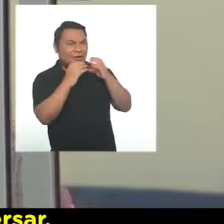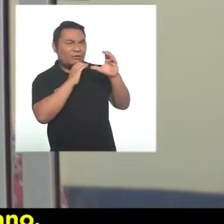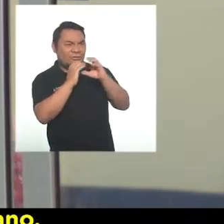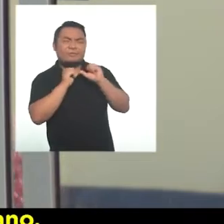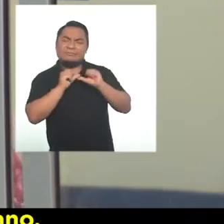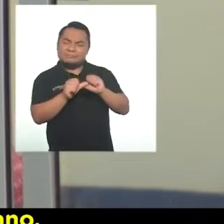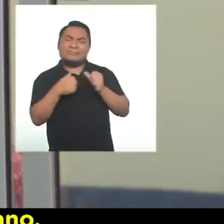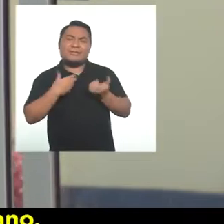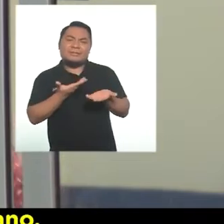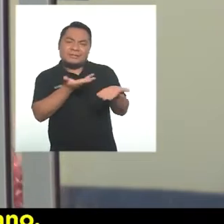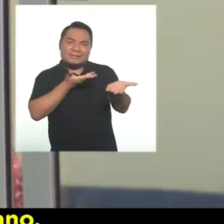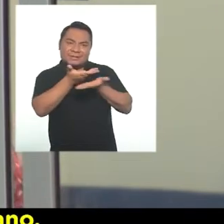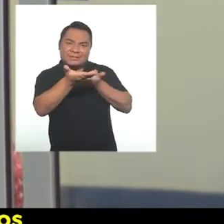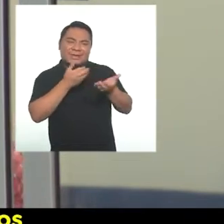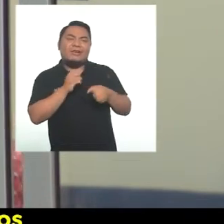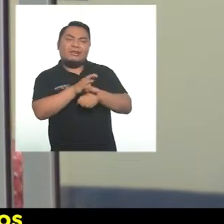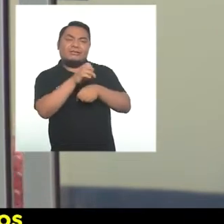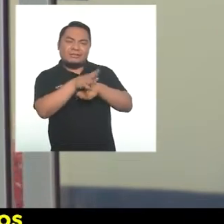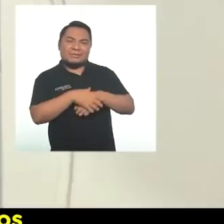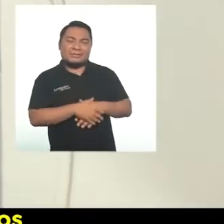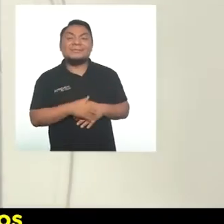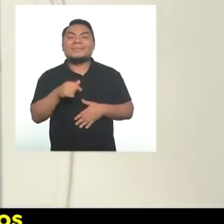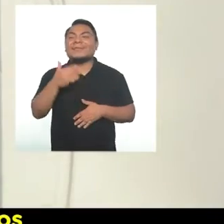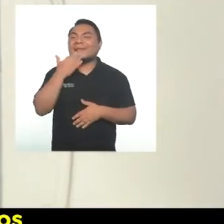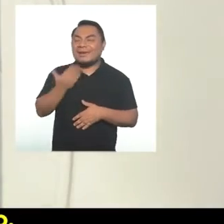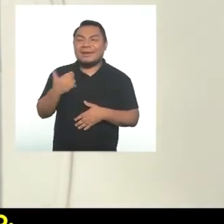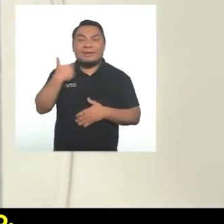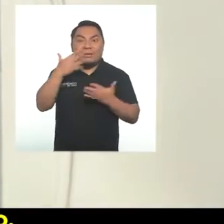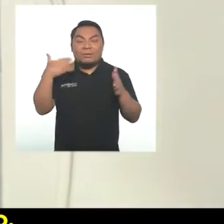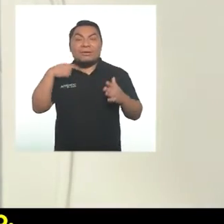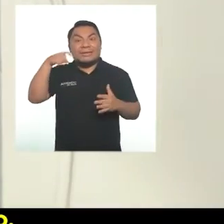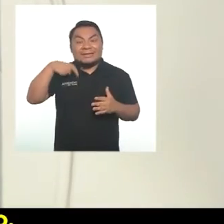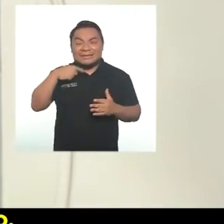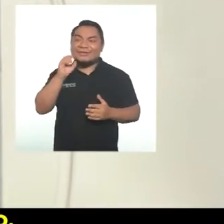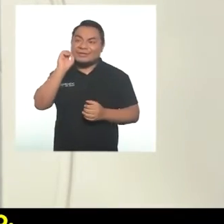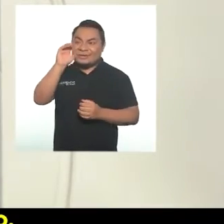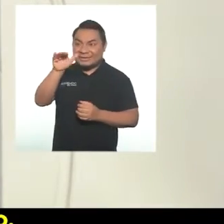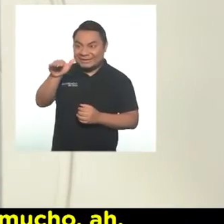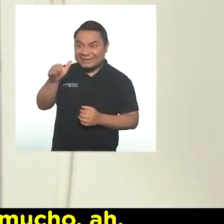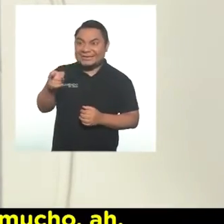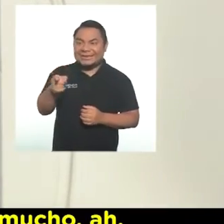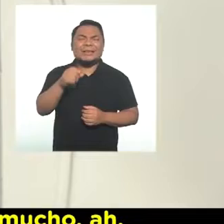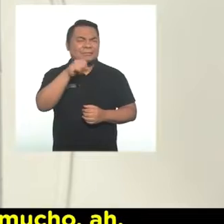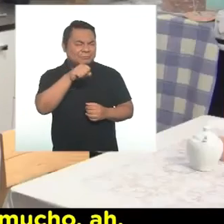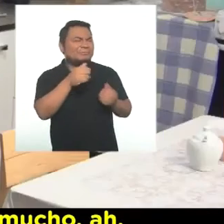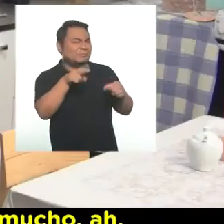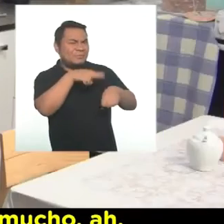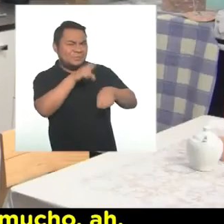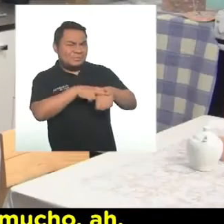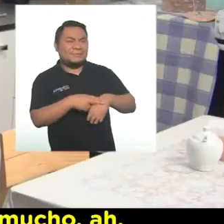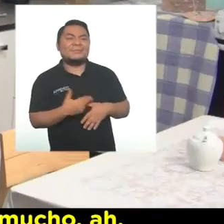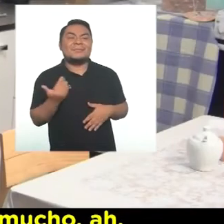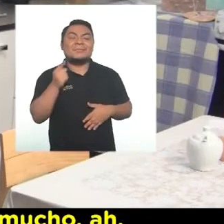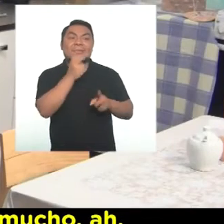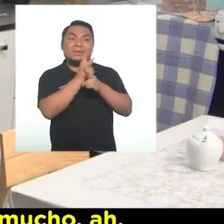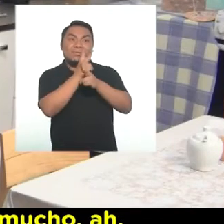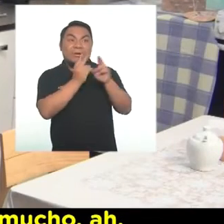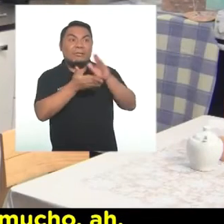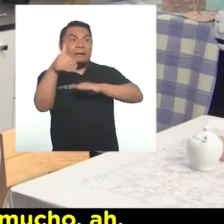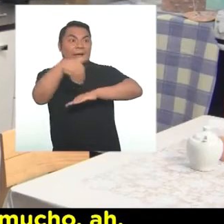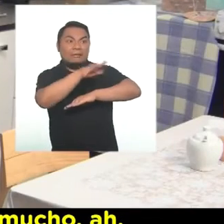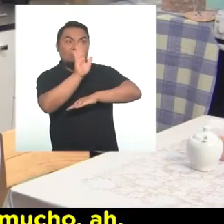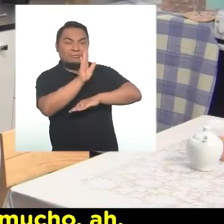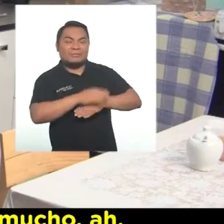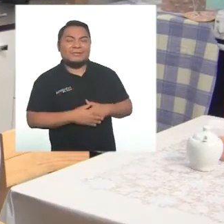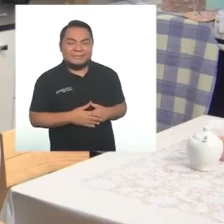para conversar. Ya sabes que estamos para darnos la mano. Así es, y usted también puede llamarnos cualquier cosita que necesite. Ay, cuidado. Cuídate, no está saliendo